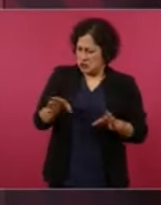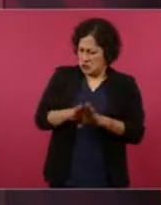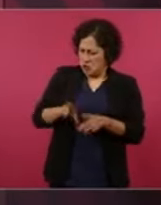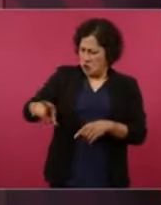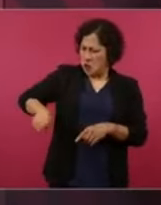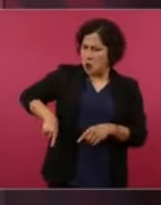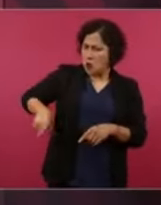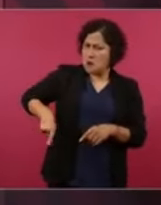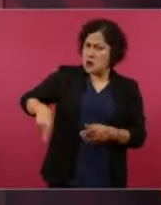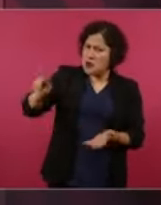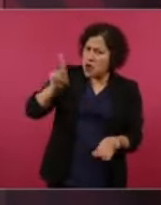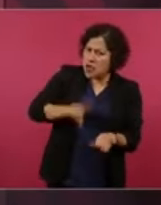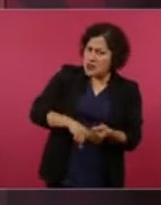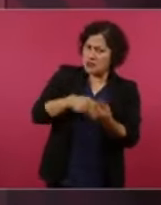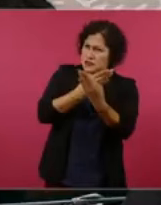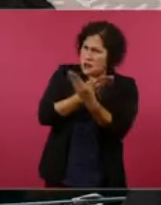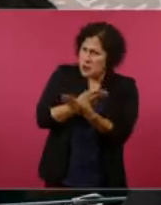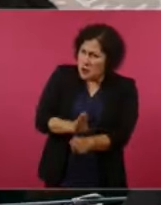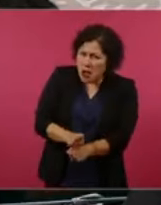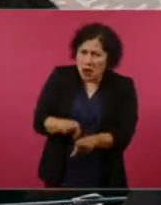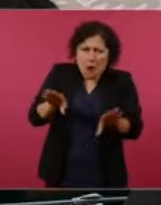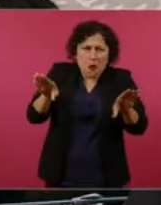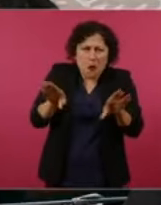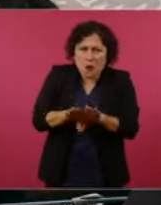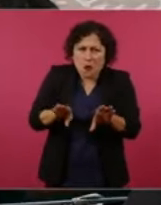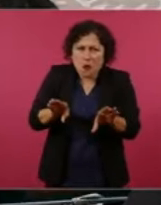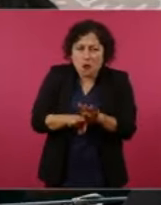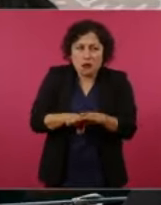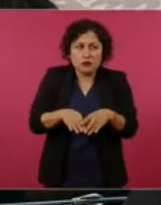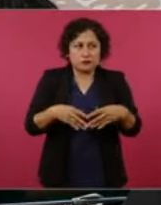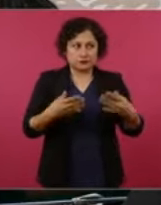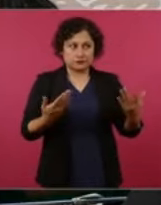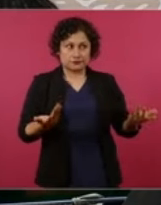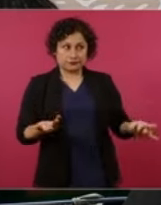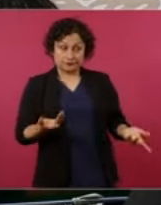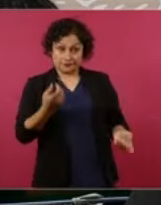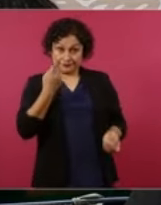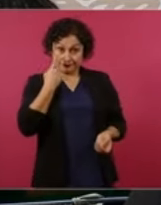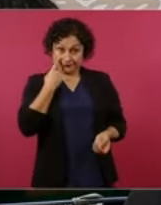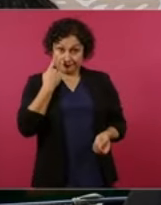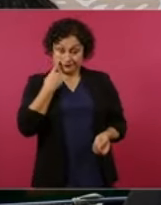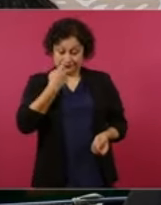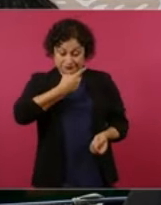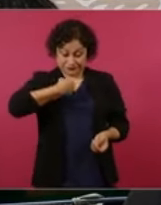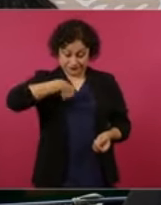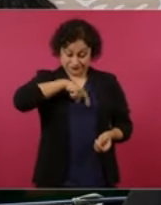A pesar de que tenemos un presupuesto de nueve billones,